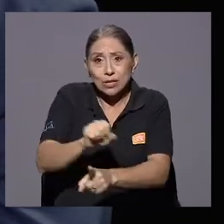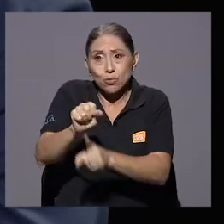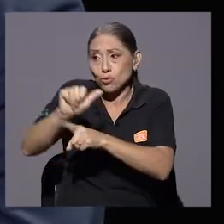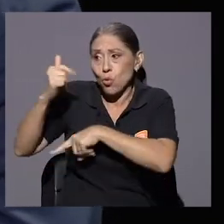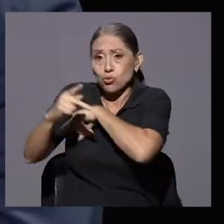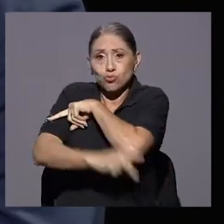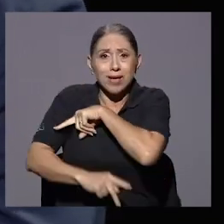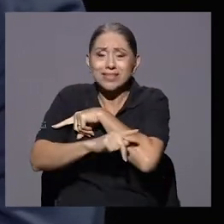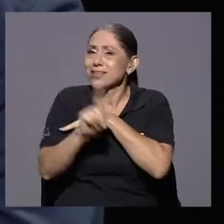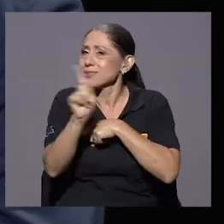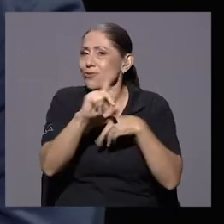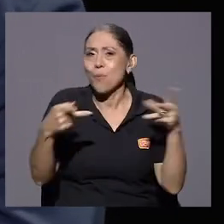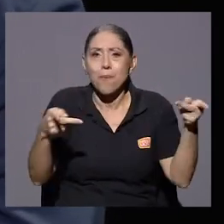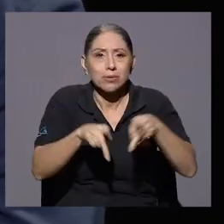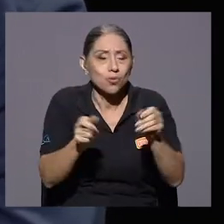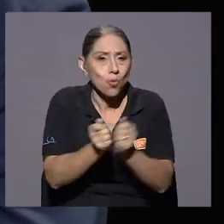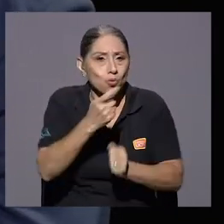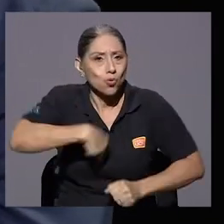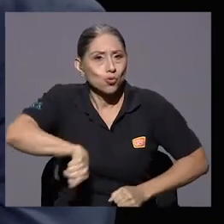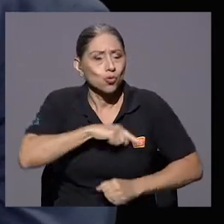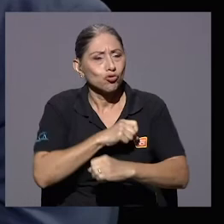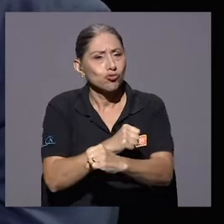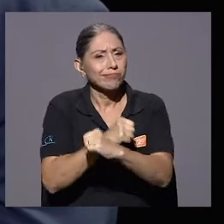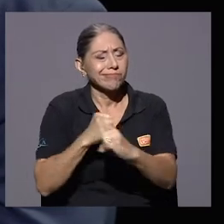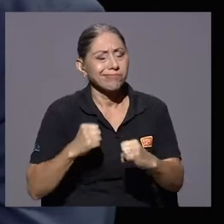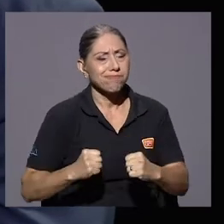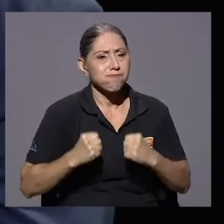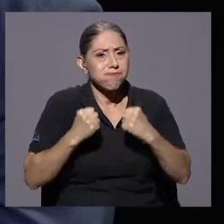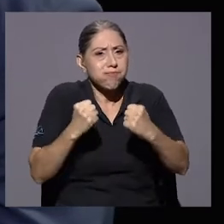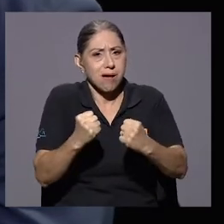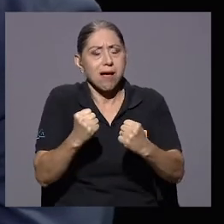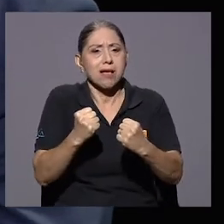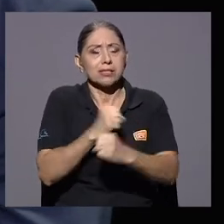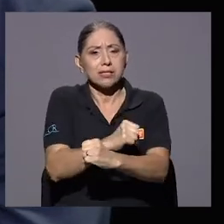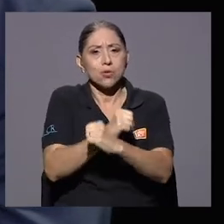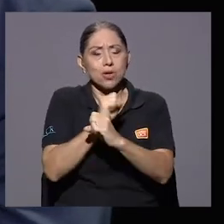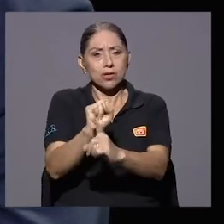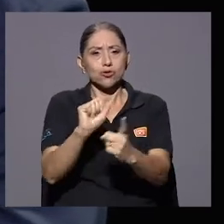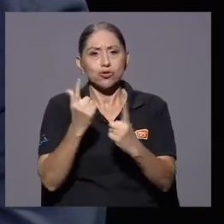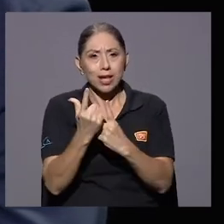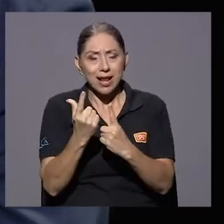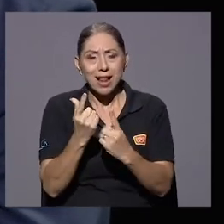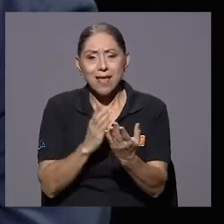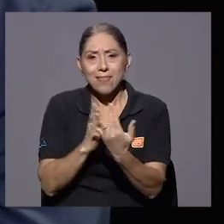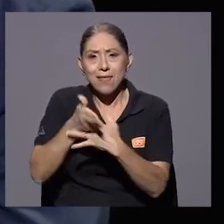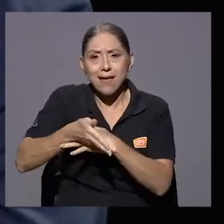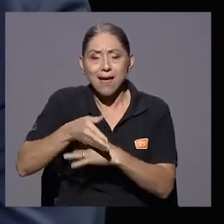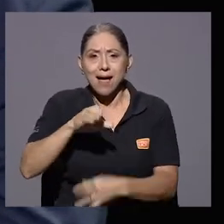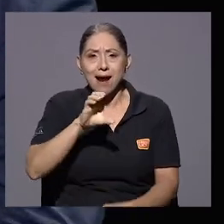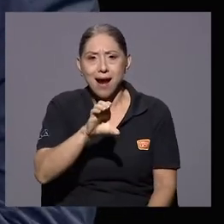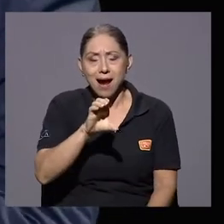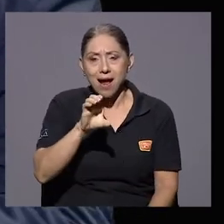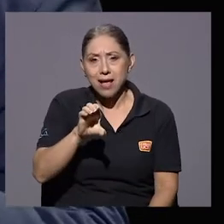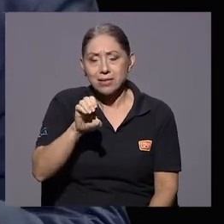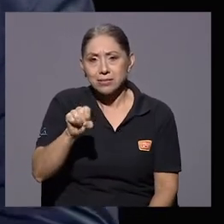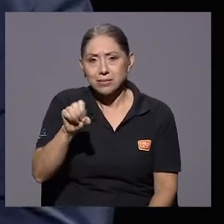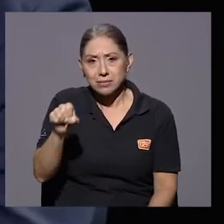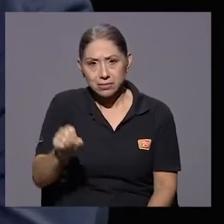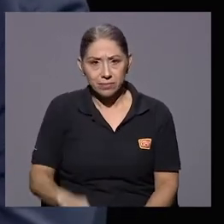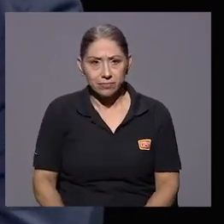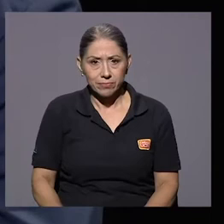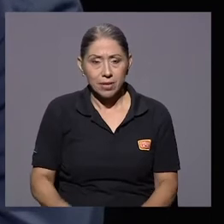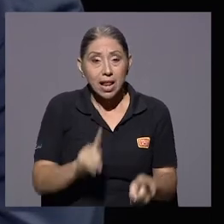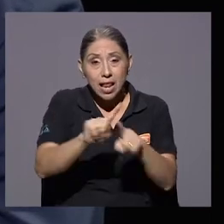robustez que tenemos a través de la seguridad social, a través de la caja costarricense de seguro social, las universidades.